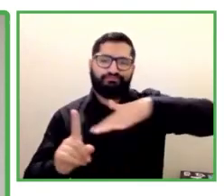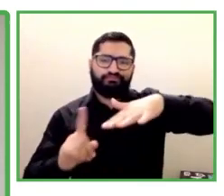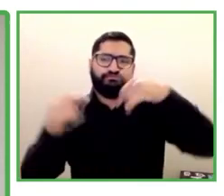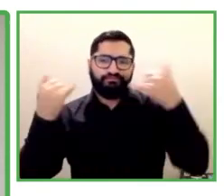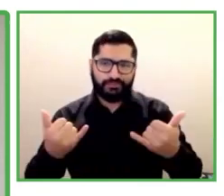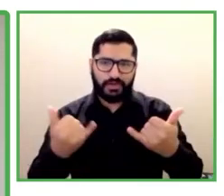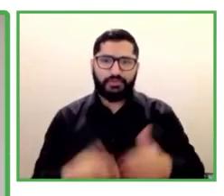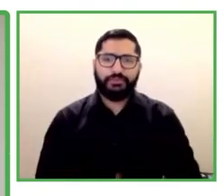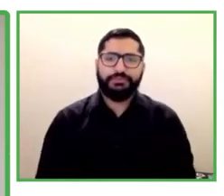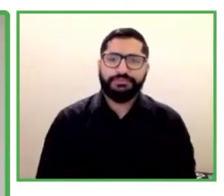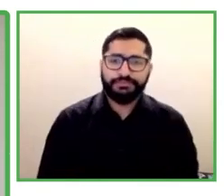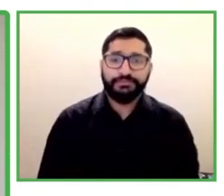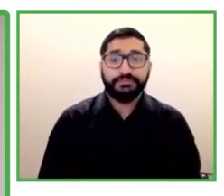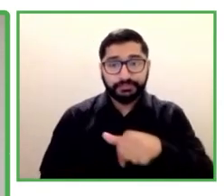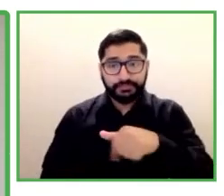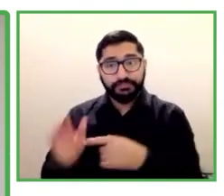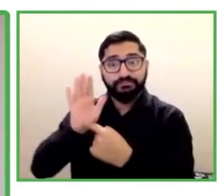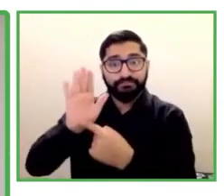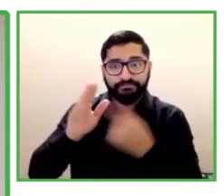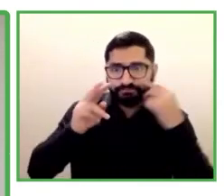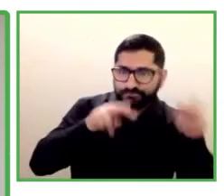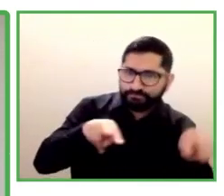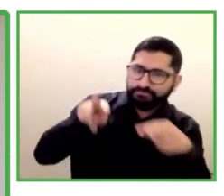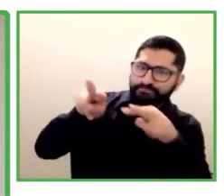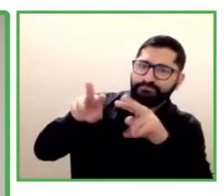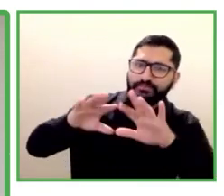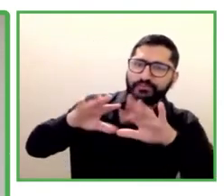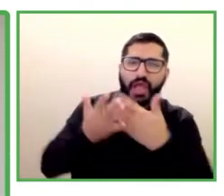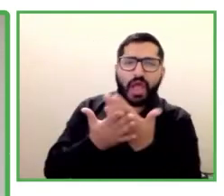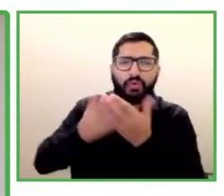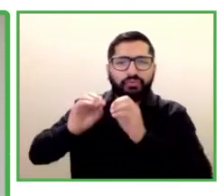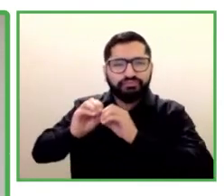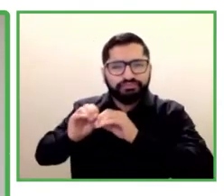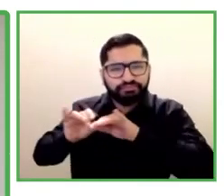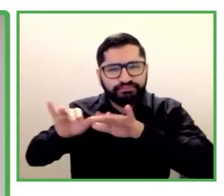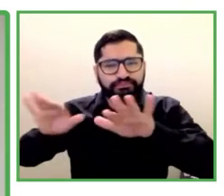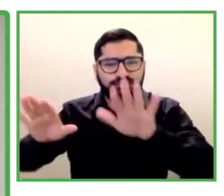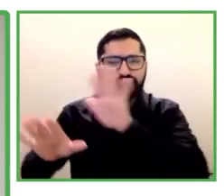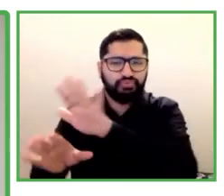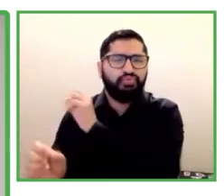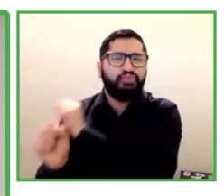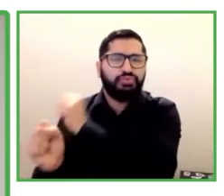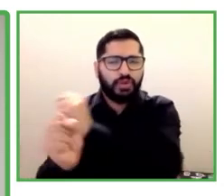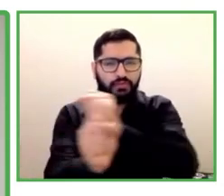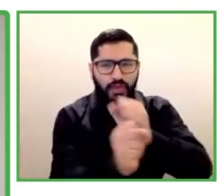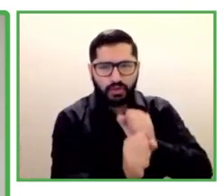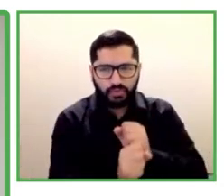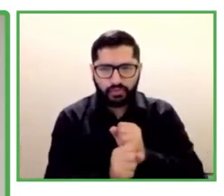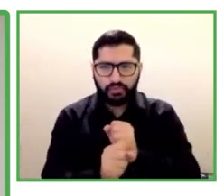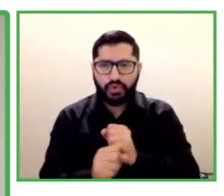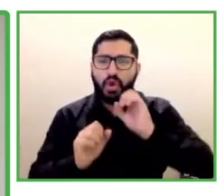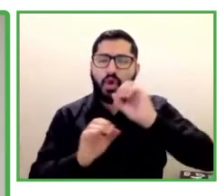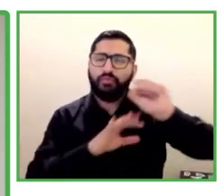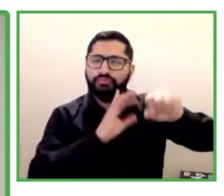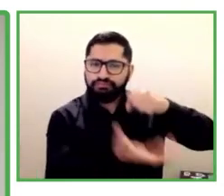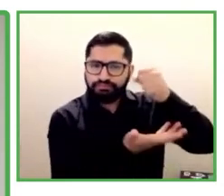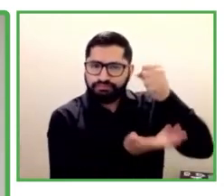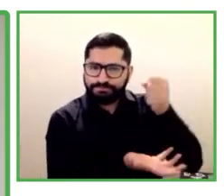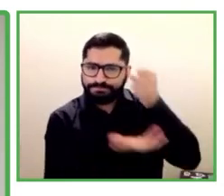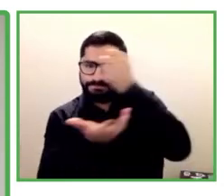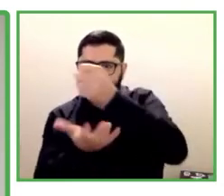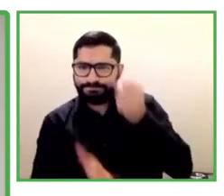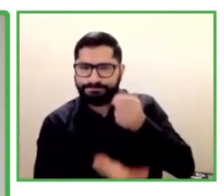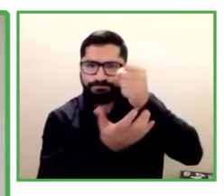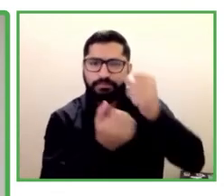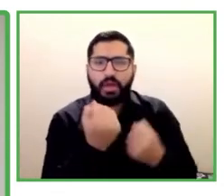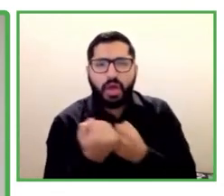y quizás podrían incluso entregar financiamiento para ayudarles a iniciar la replicación de su programa en sus